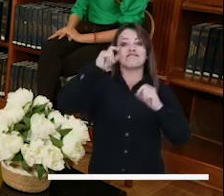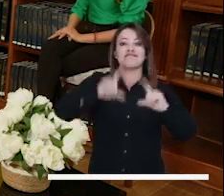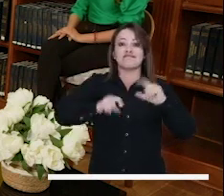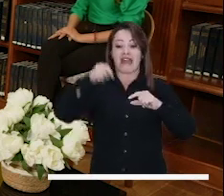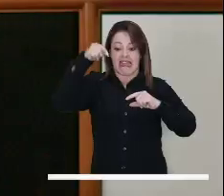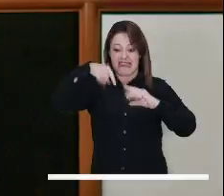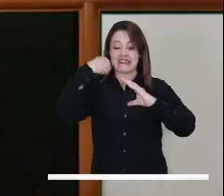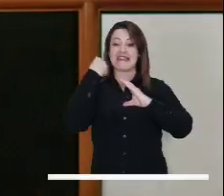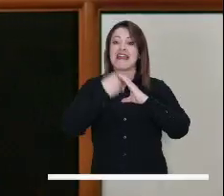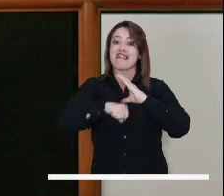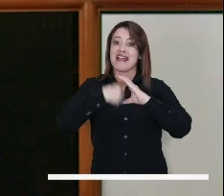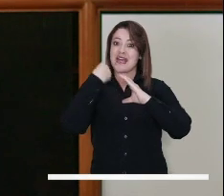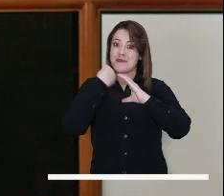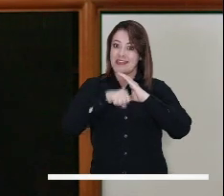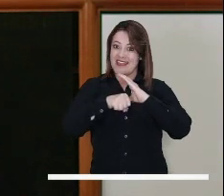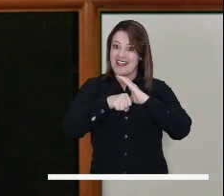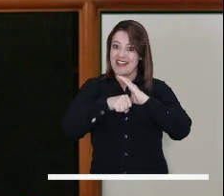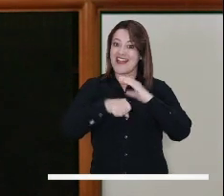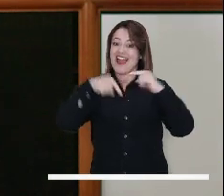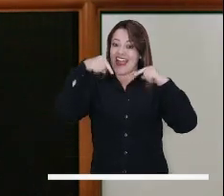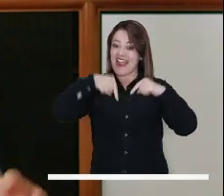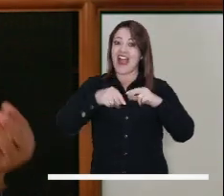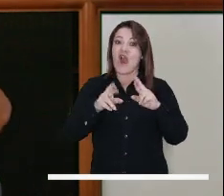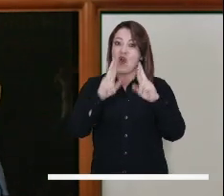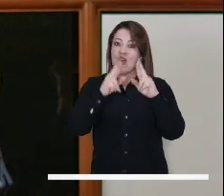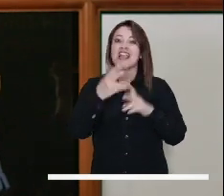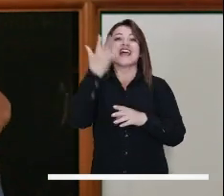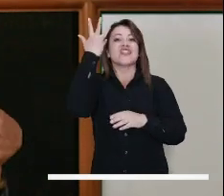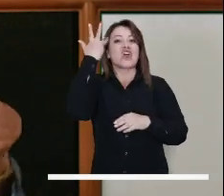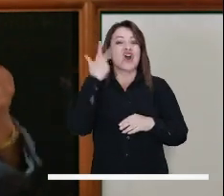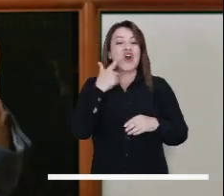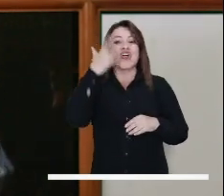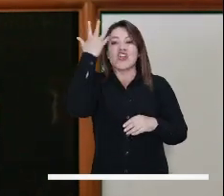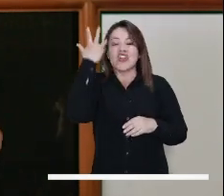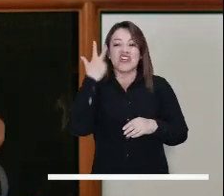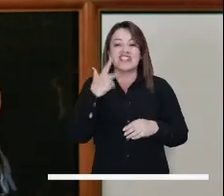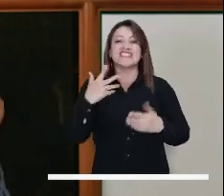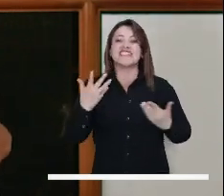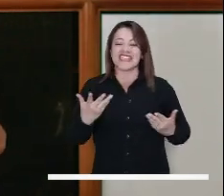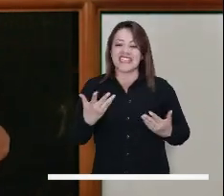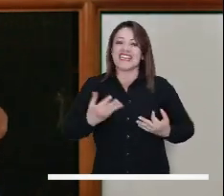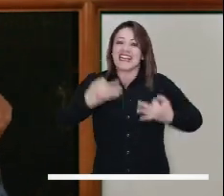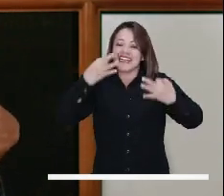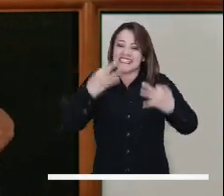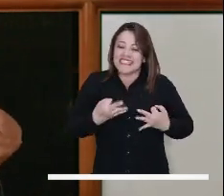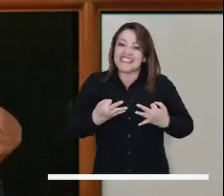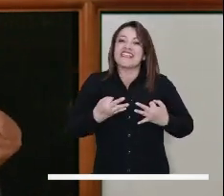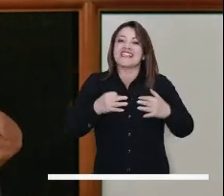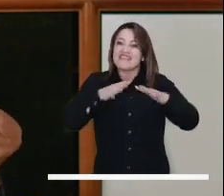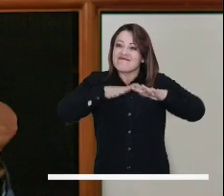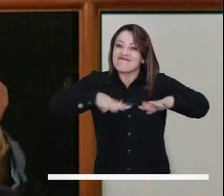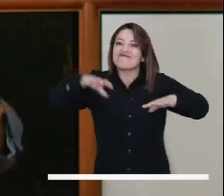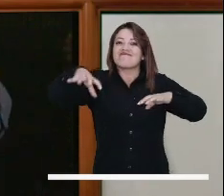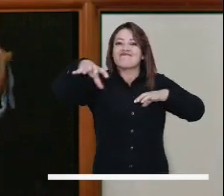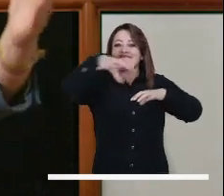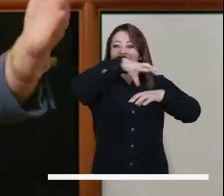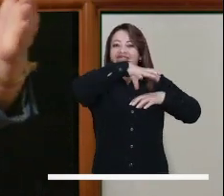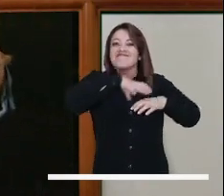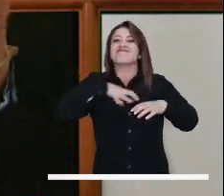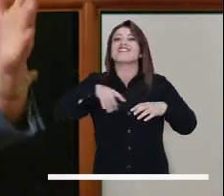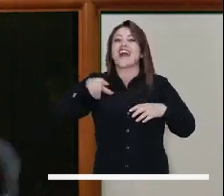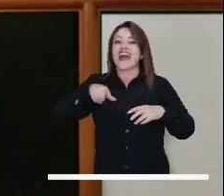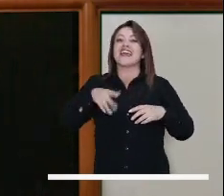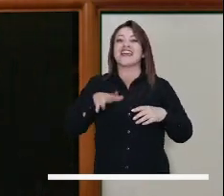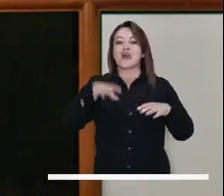facilitar eso. Pero en el Canal Capital, que nosotros estuviéramos todos los días, todos los días, en esos